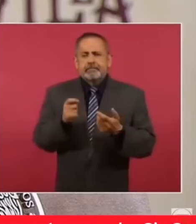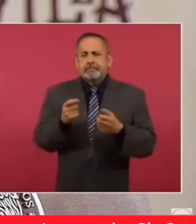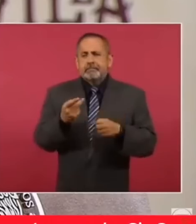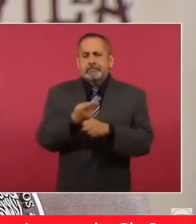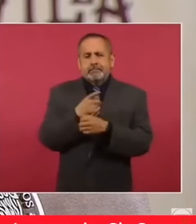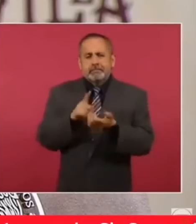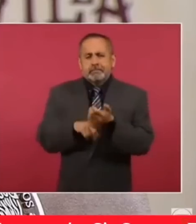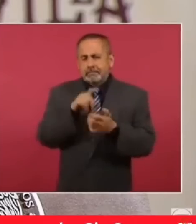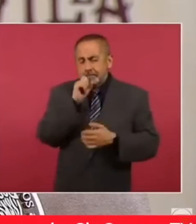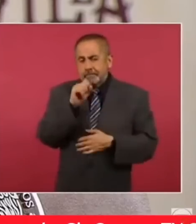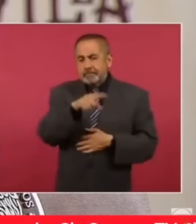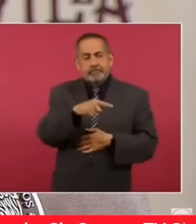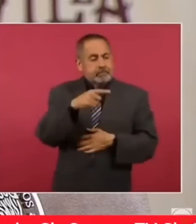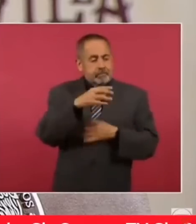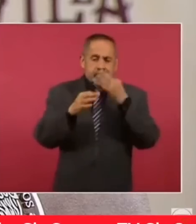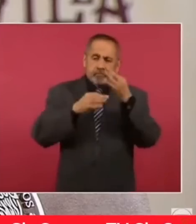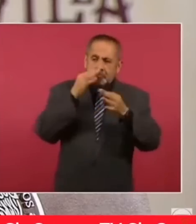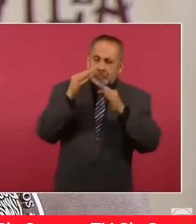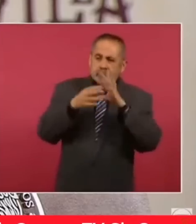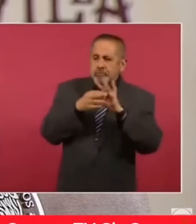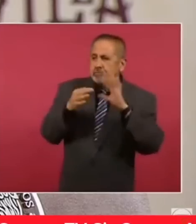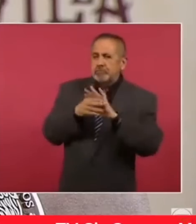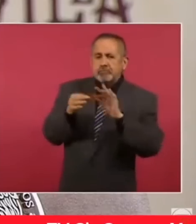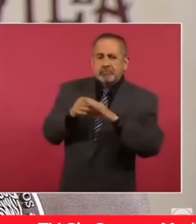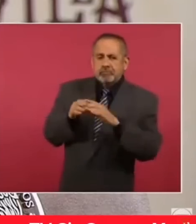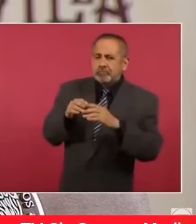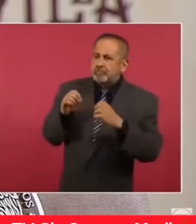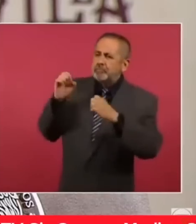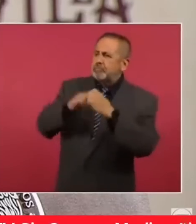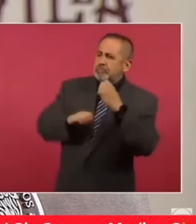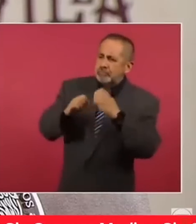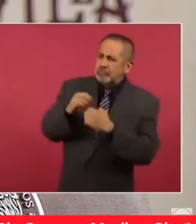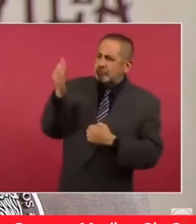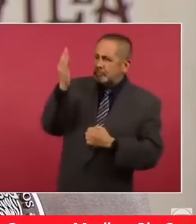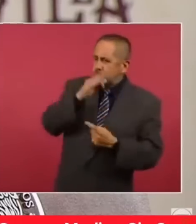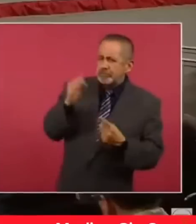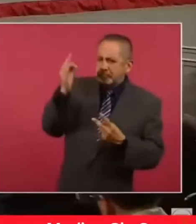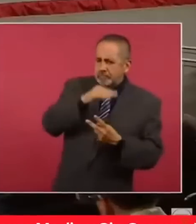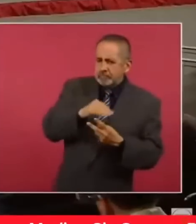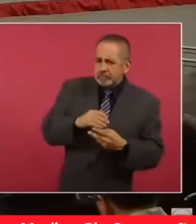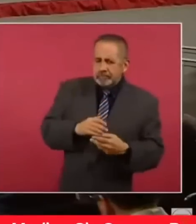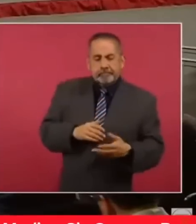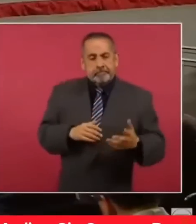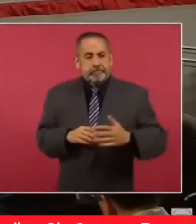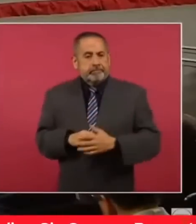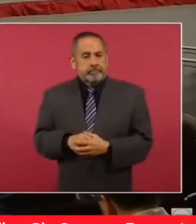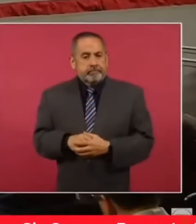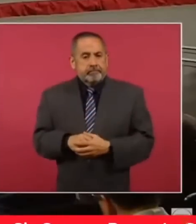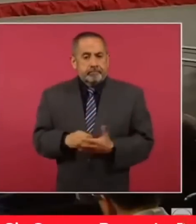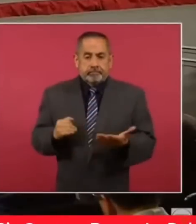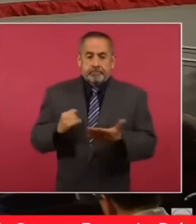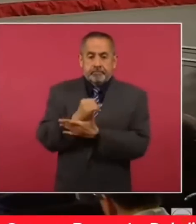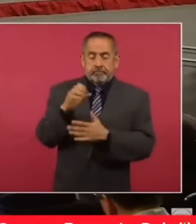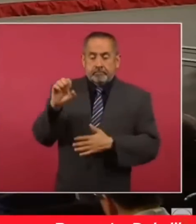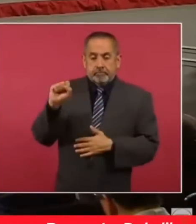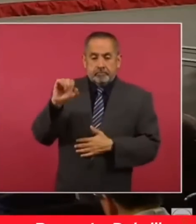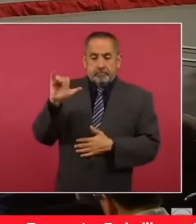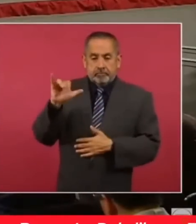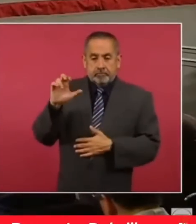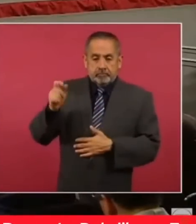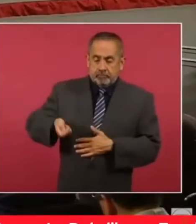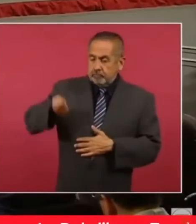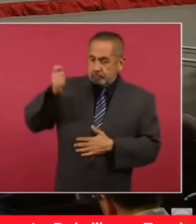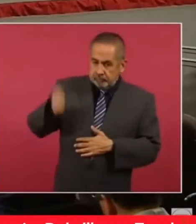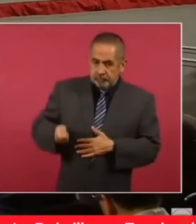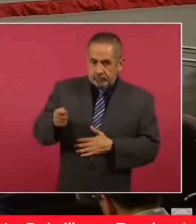provocado una campaña informativa de desinformación. La decisión de la Suprema Corte de Justicia de la Nación